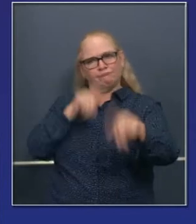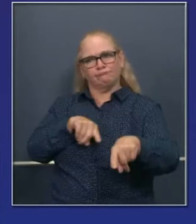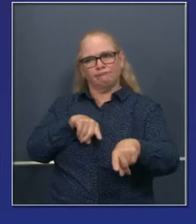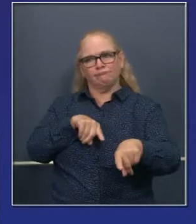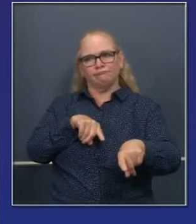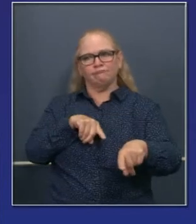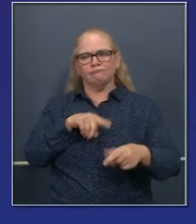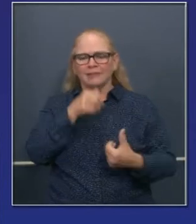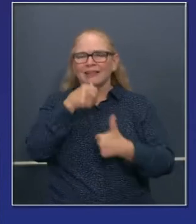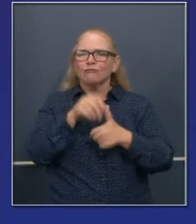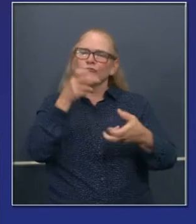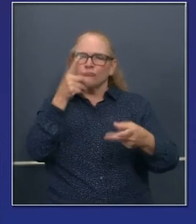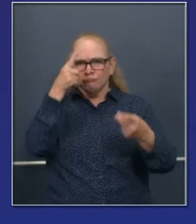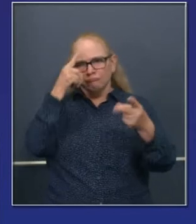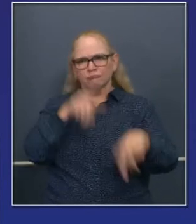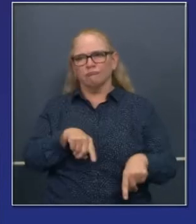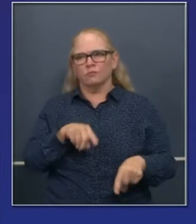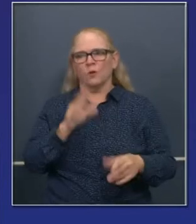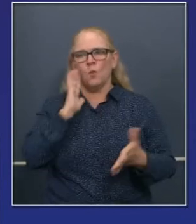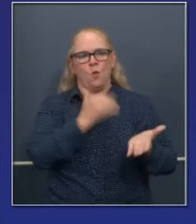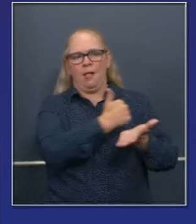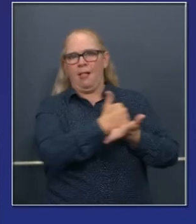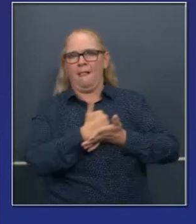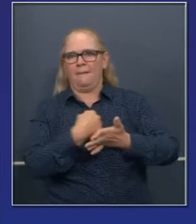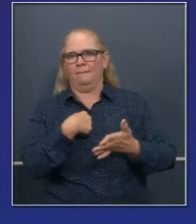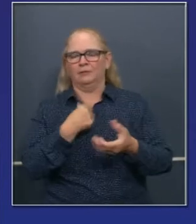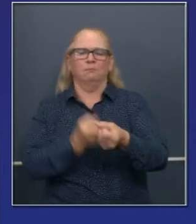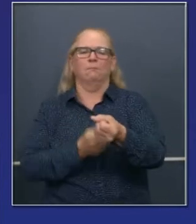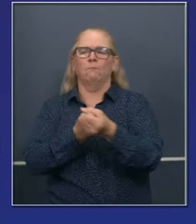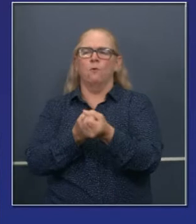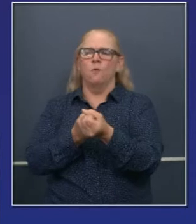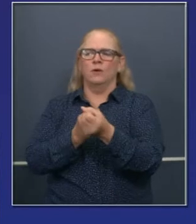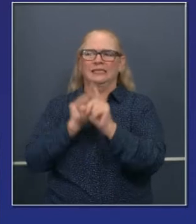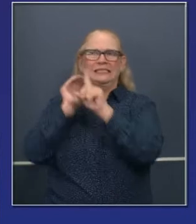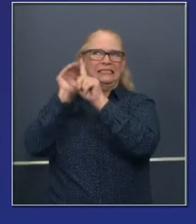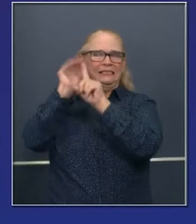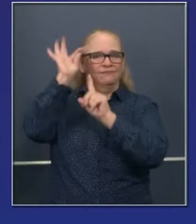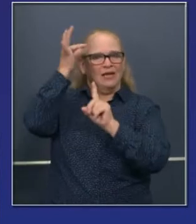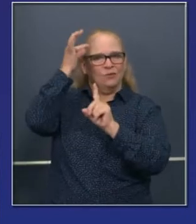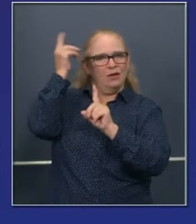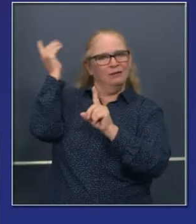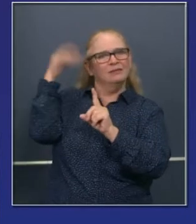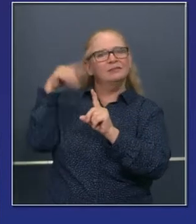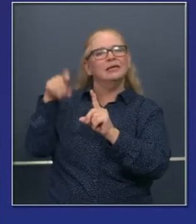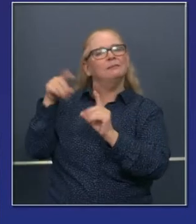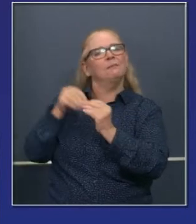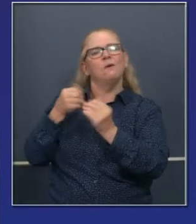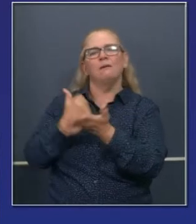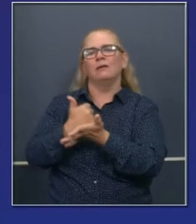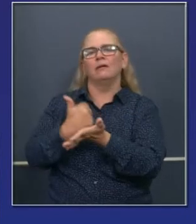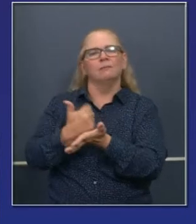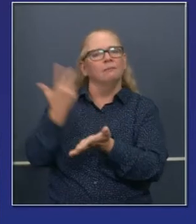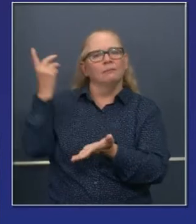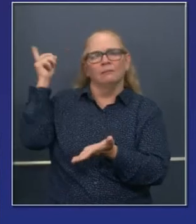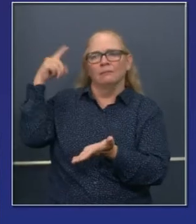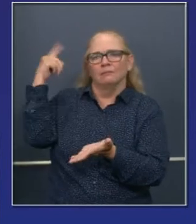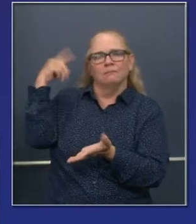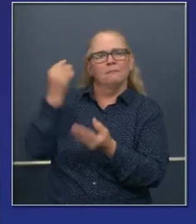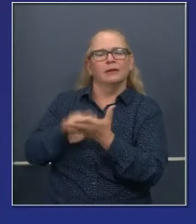acordando que tenemos que pedir más apoyo del gobierno federal, dólares para estímulo federal.